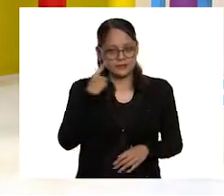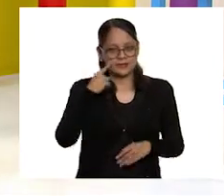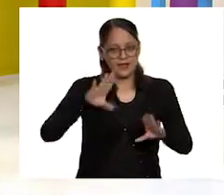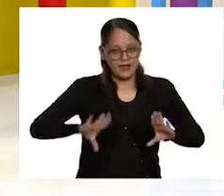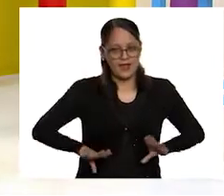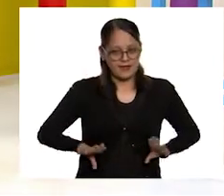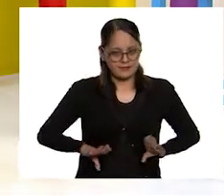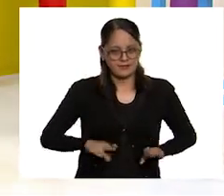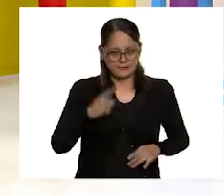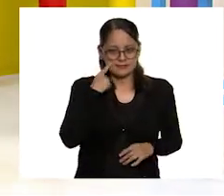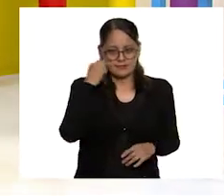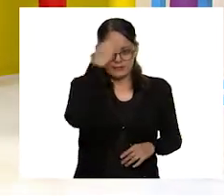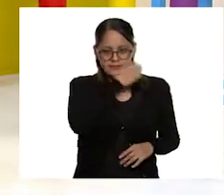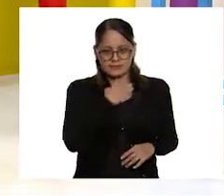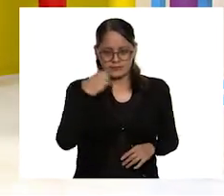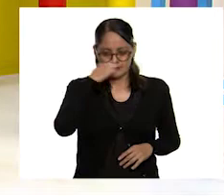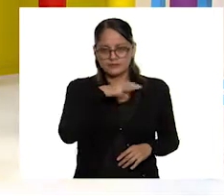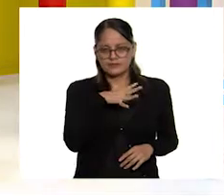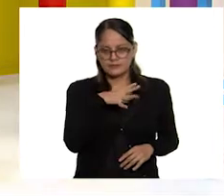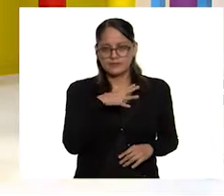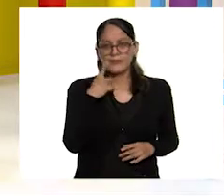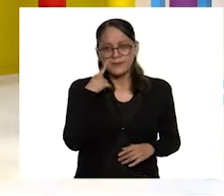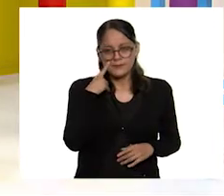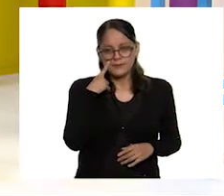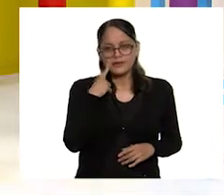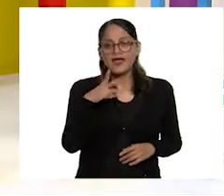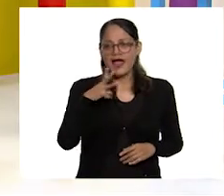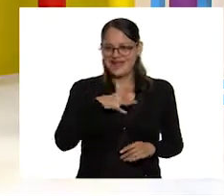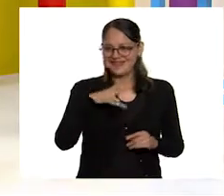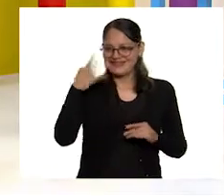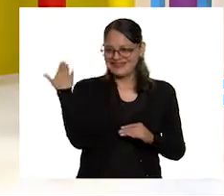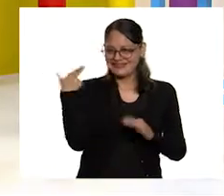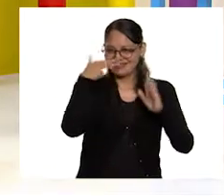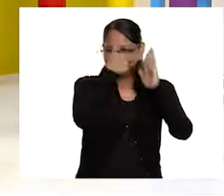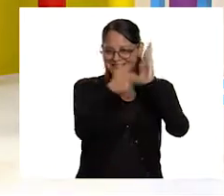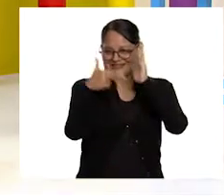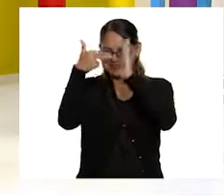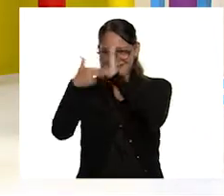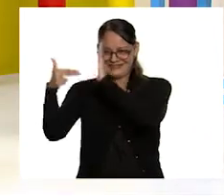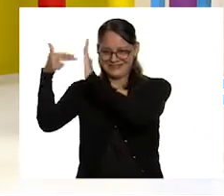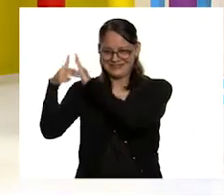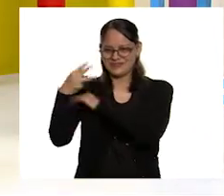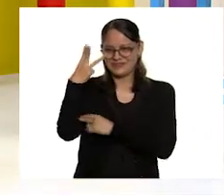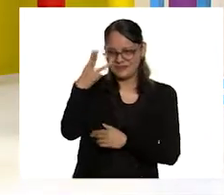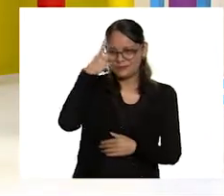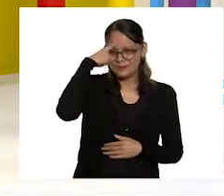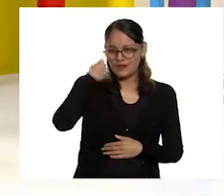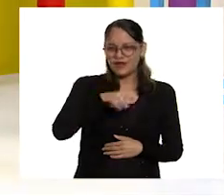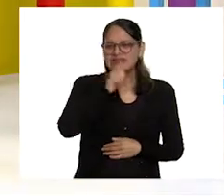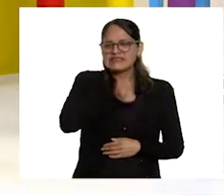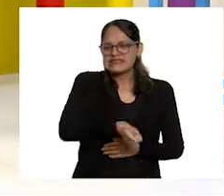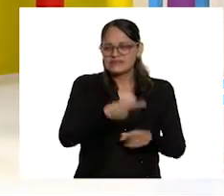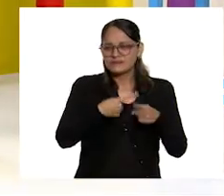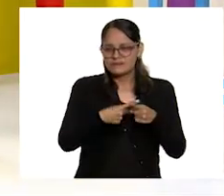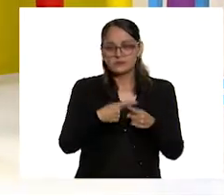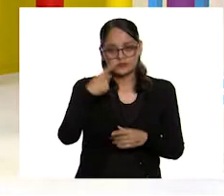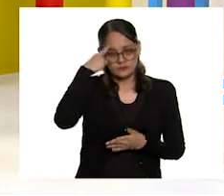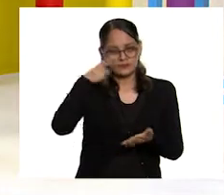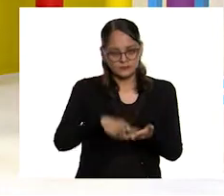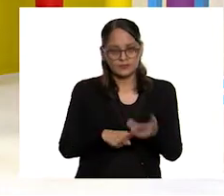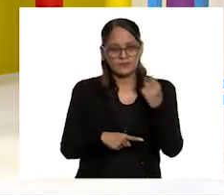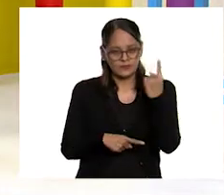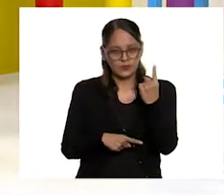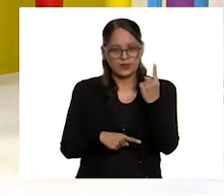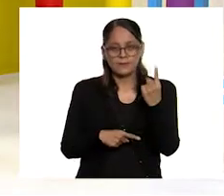características. Ahí tenemos entonces las herramientas que nos van a ayudar para distinguir de quién se trata. Yo creo que esta es